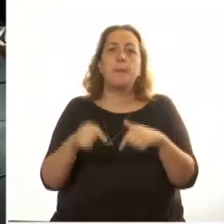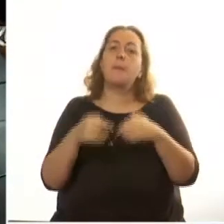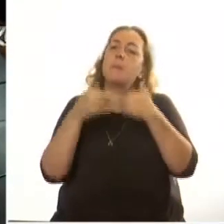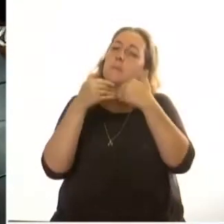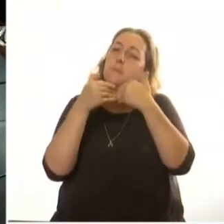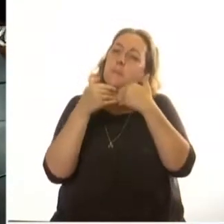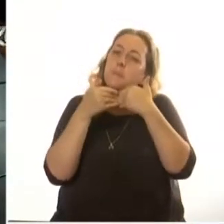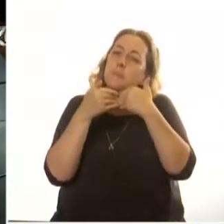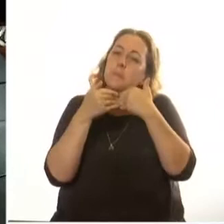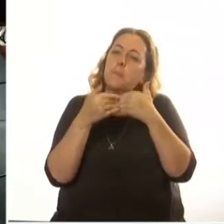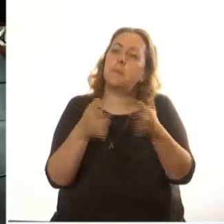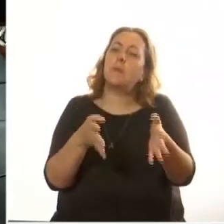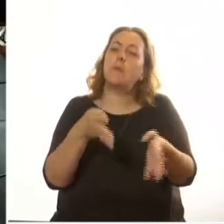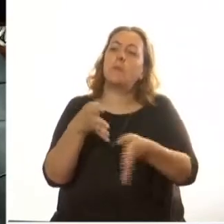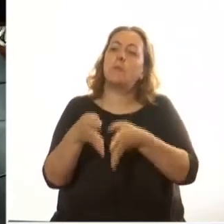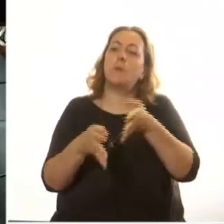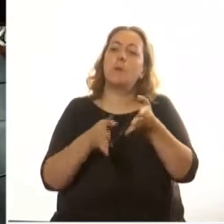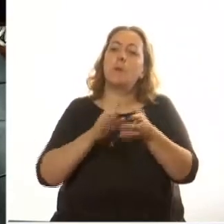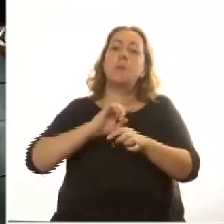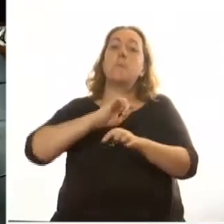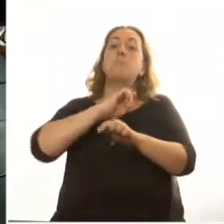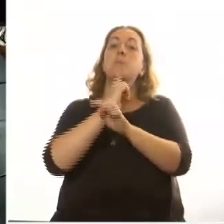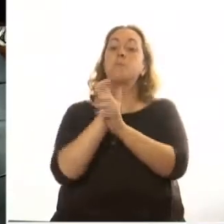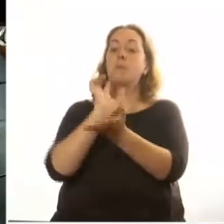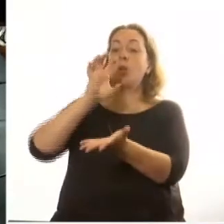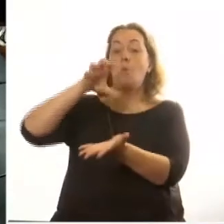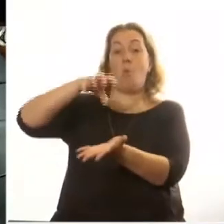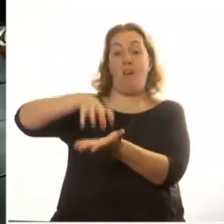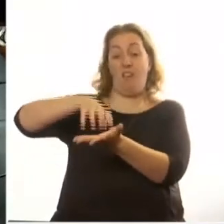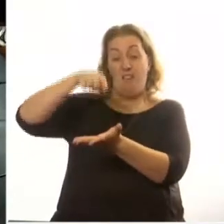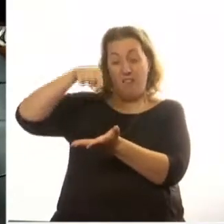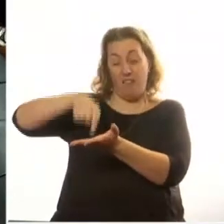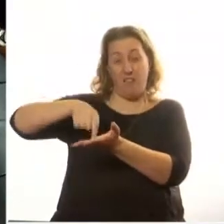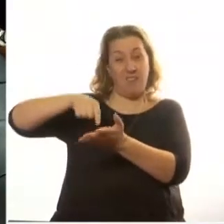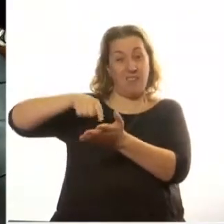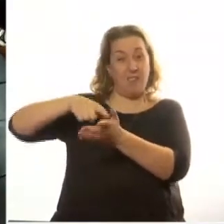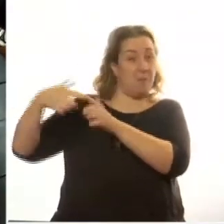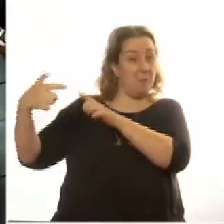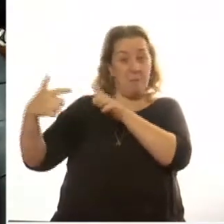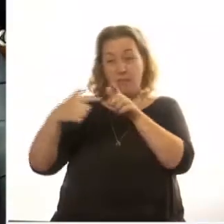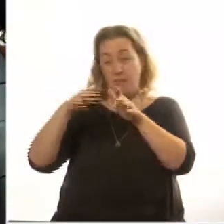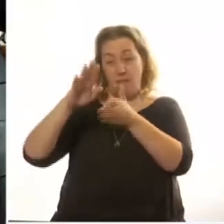funcionar el primer sitio de exterminio en Chelmno.